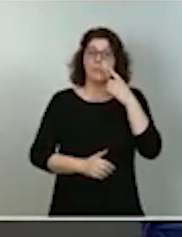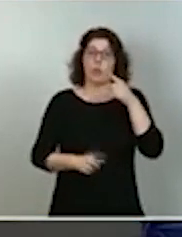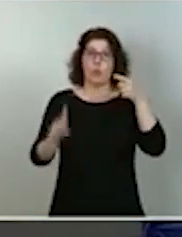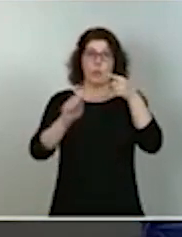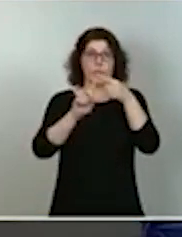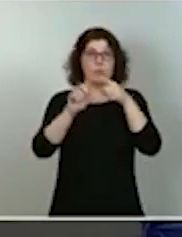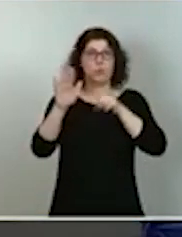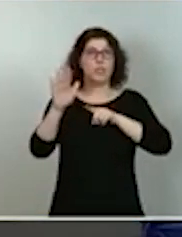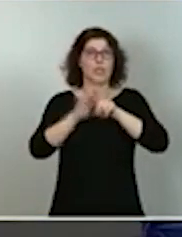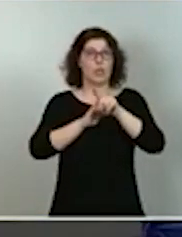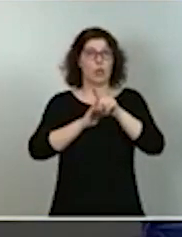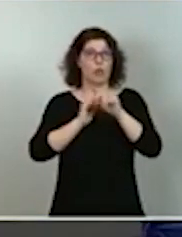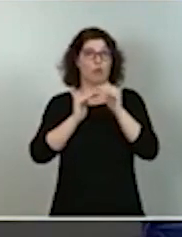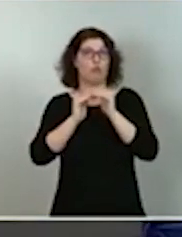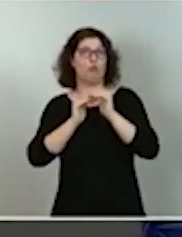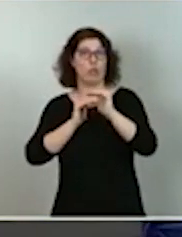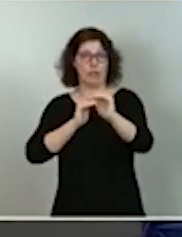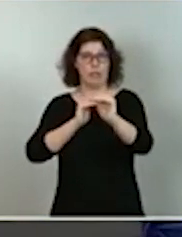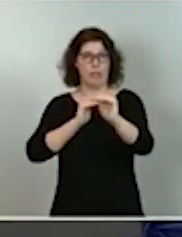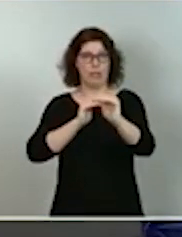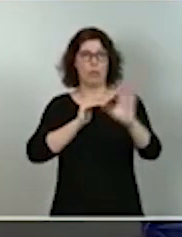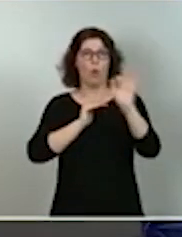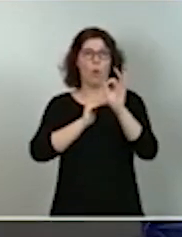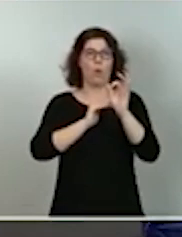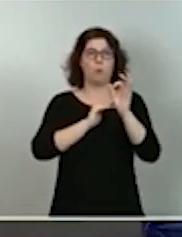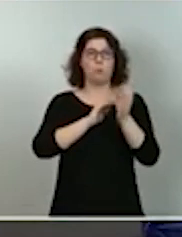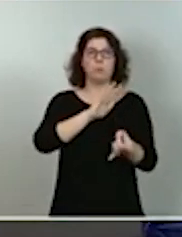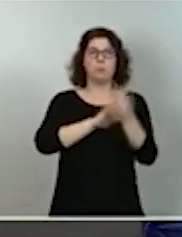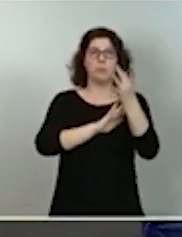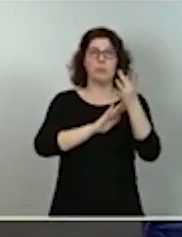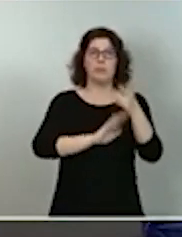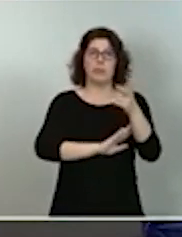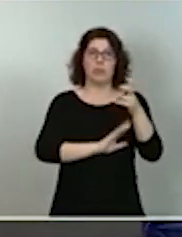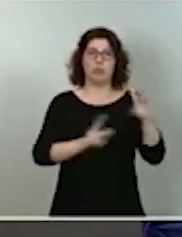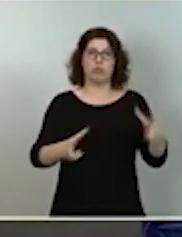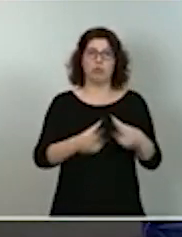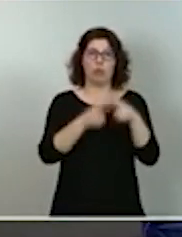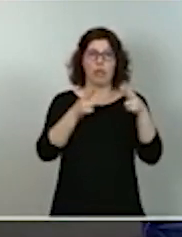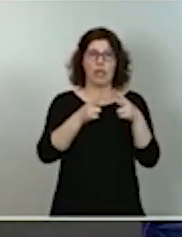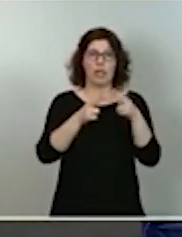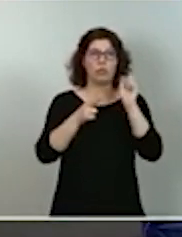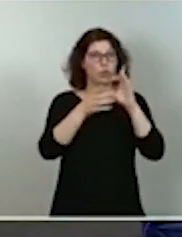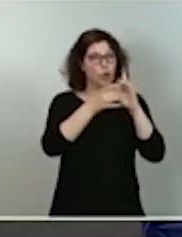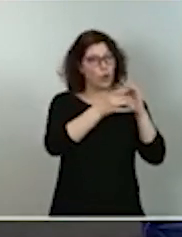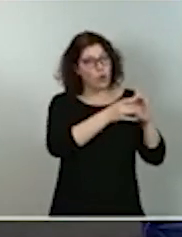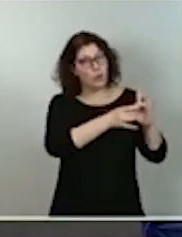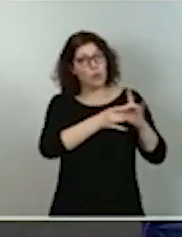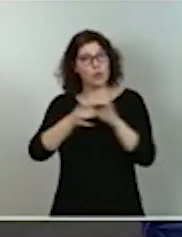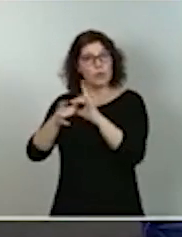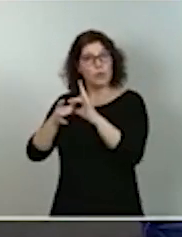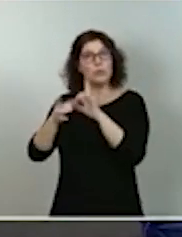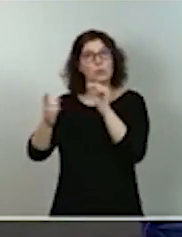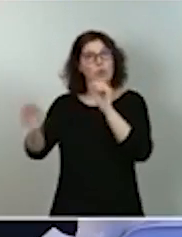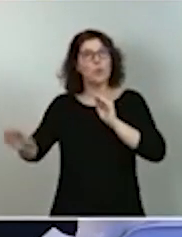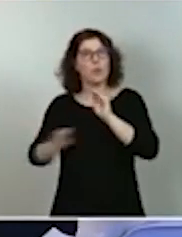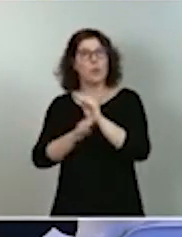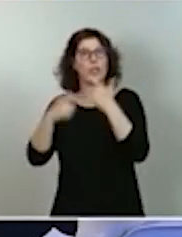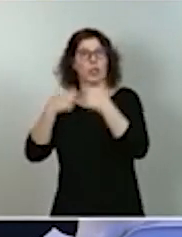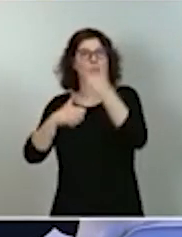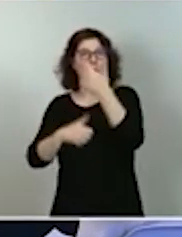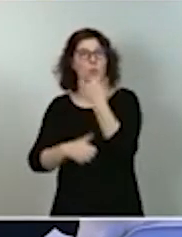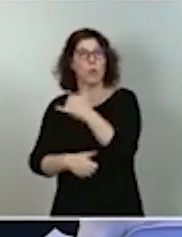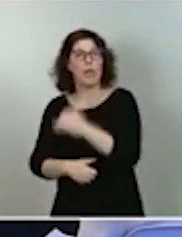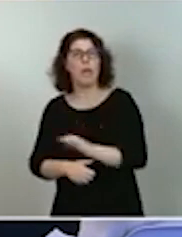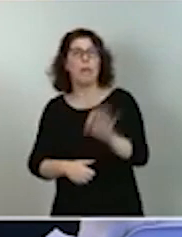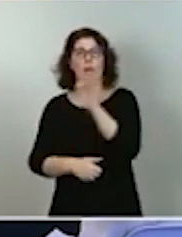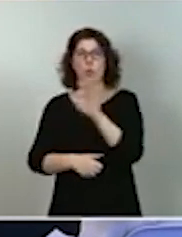el desarrollo de los derechos sociales tiene que ver solamente con las ayudas a los sectores más vulnerables o con las prestaciones a